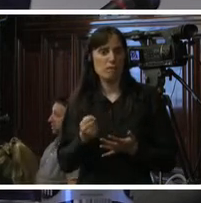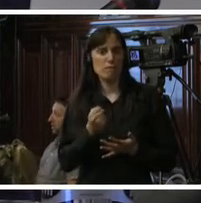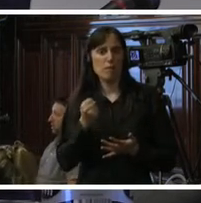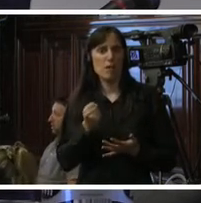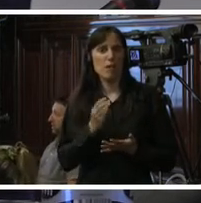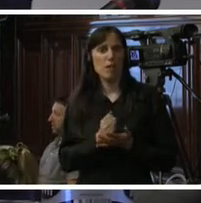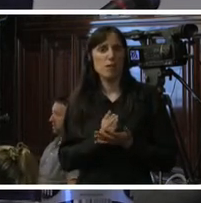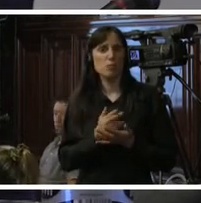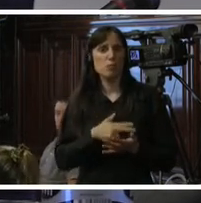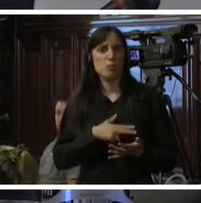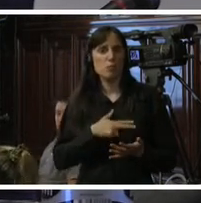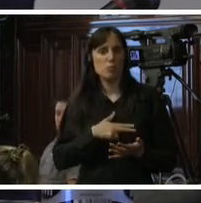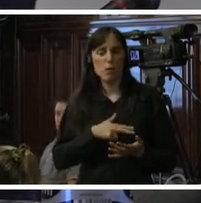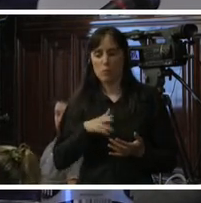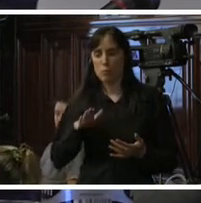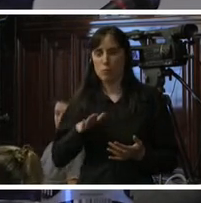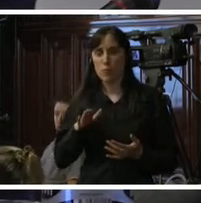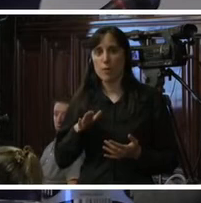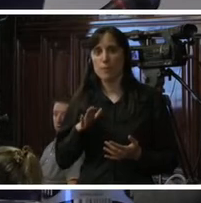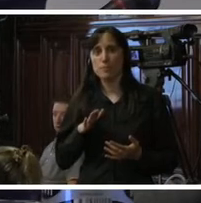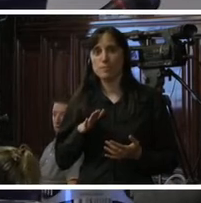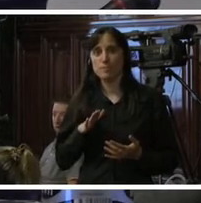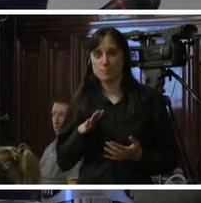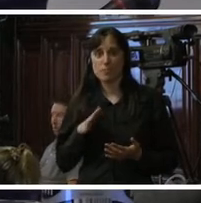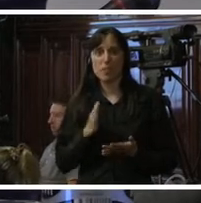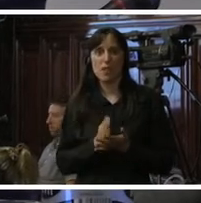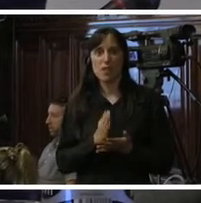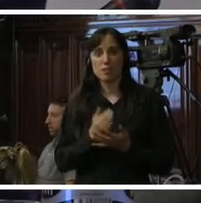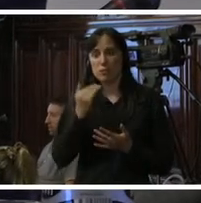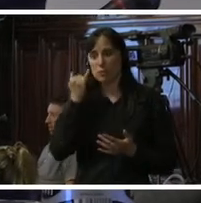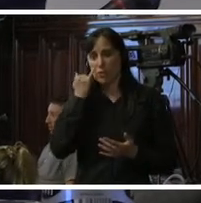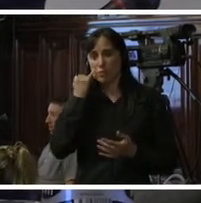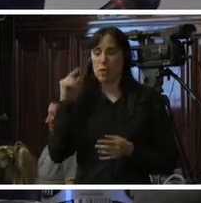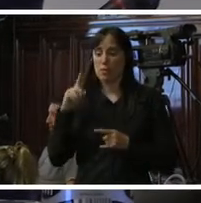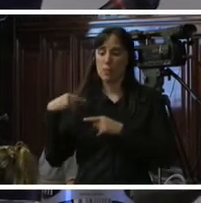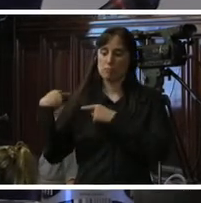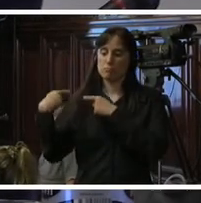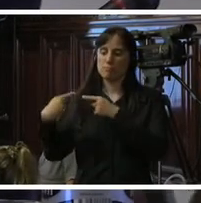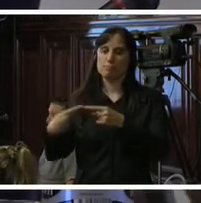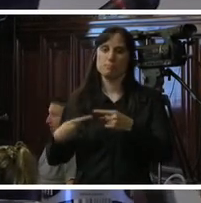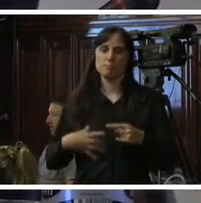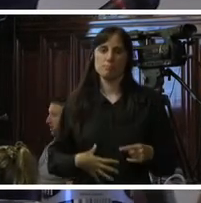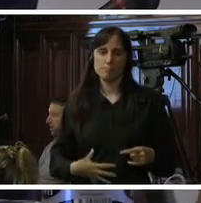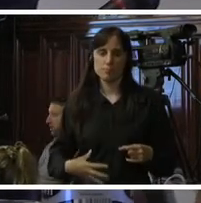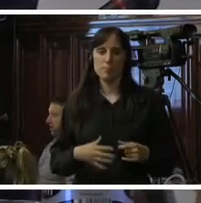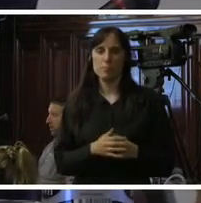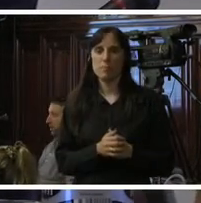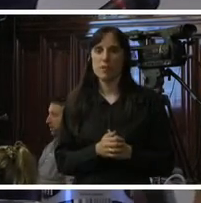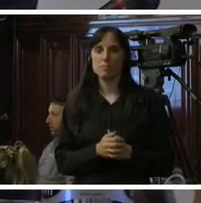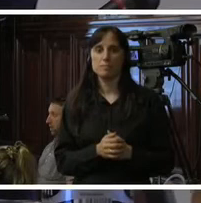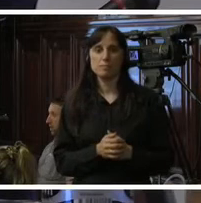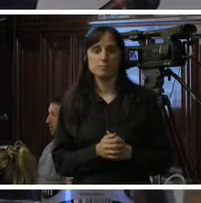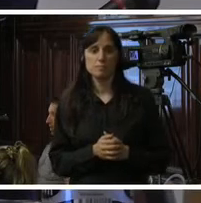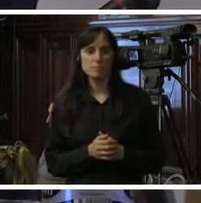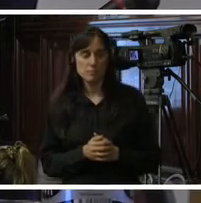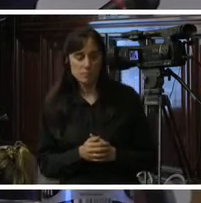tenían las mujeres a los derechos sexuales y reproductivos que les asisten. De manera que